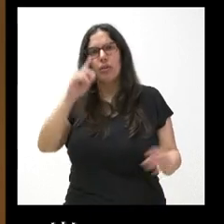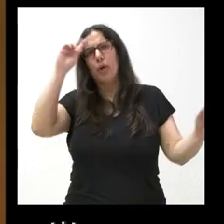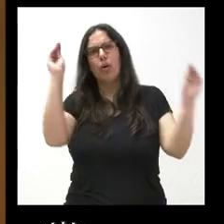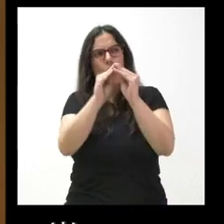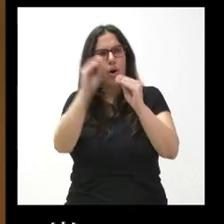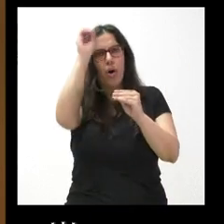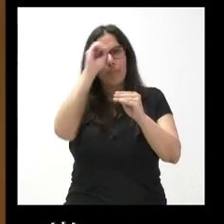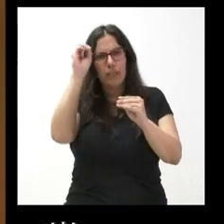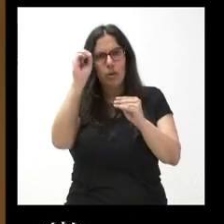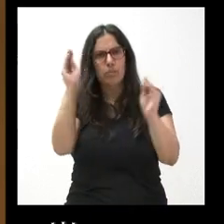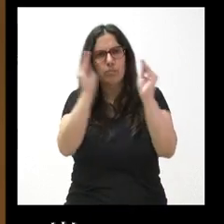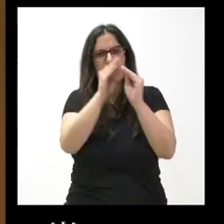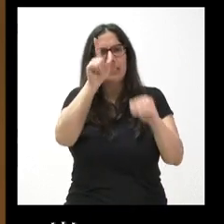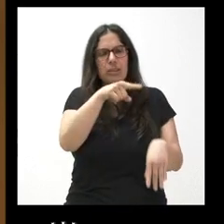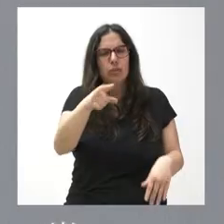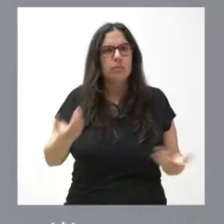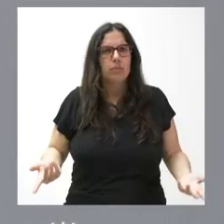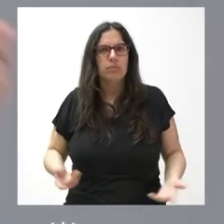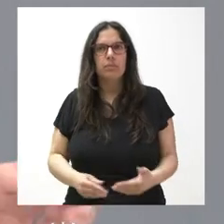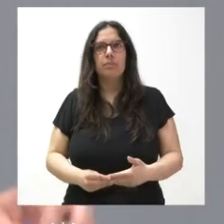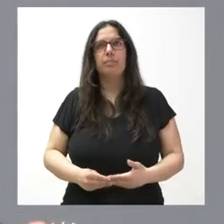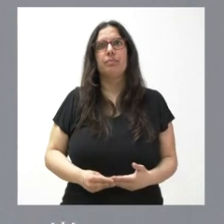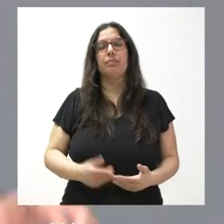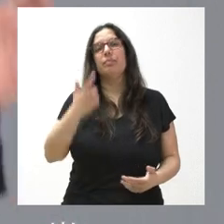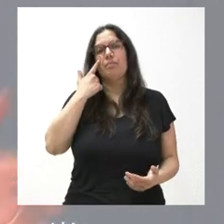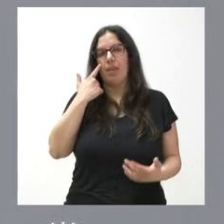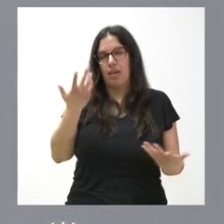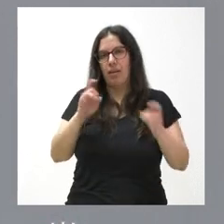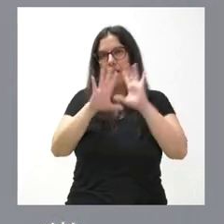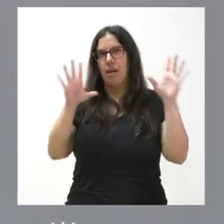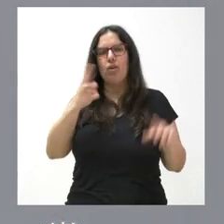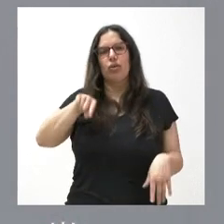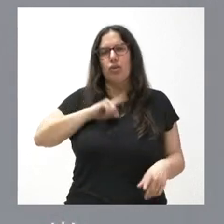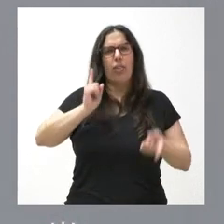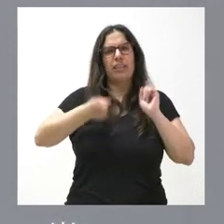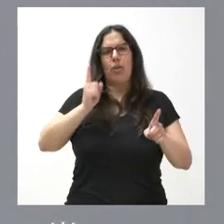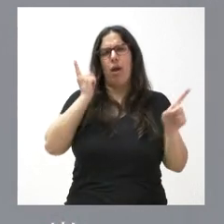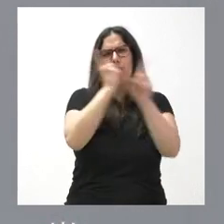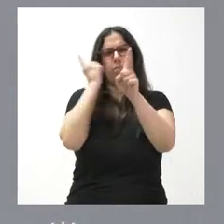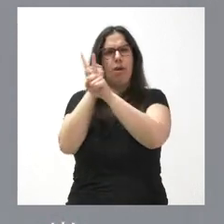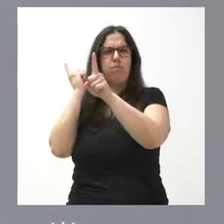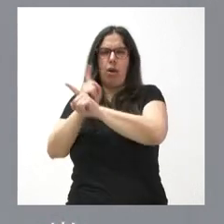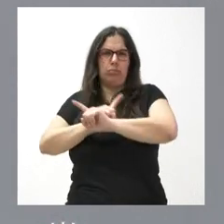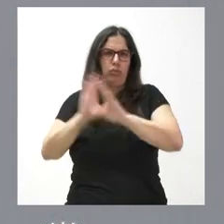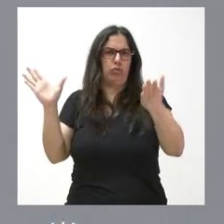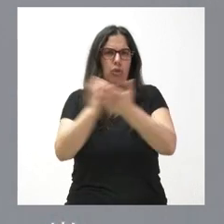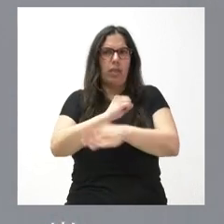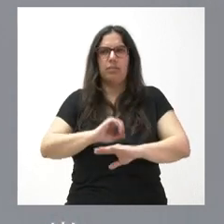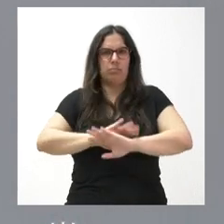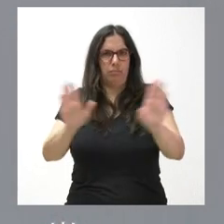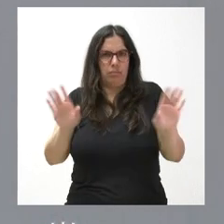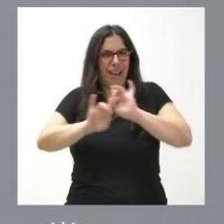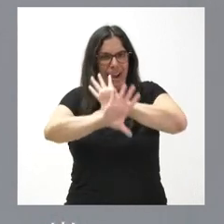esta afirmación. Pues mire, claramente, condenamos todas las dictaduras y esto